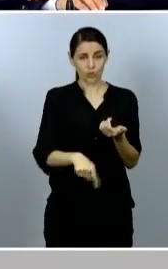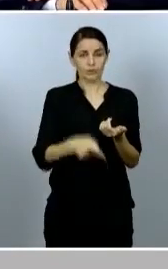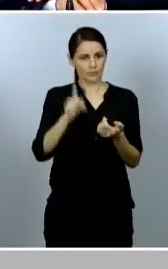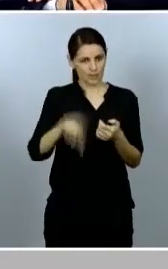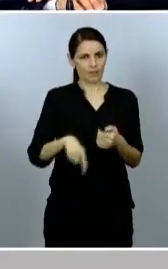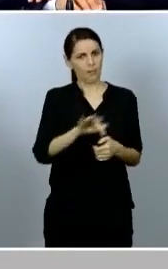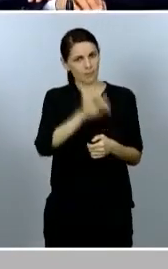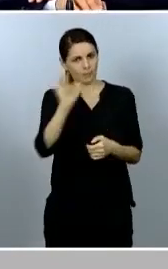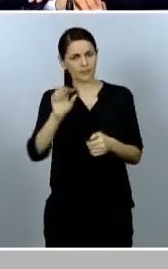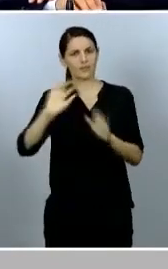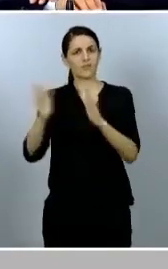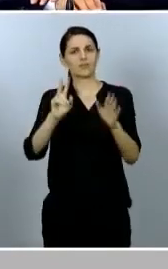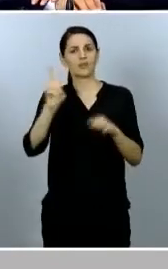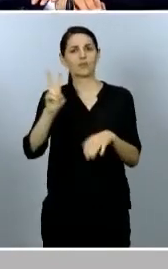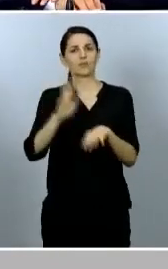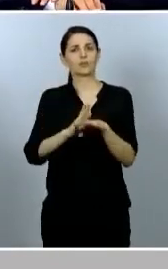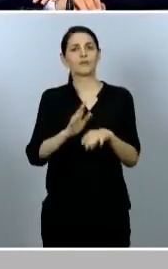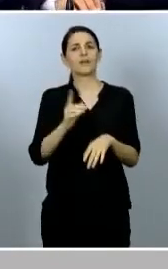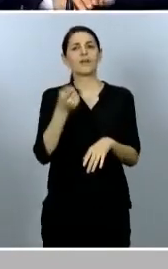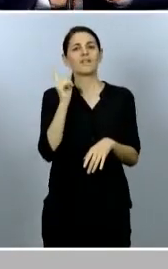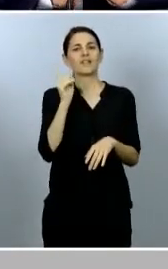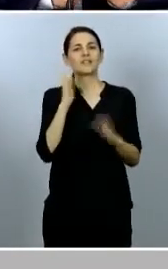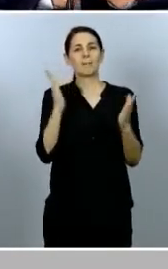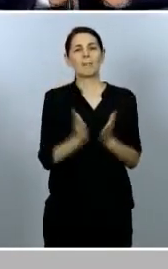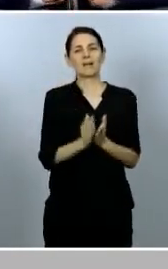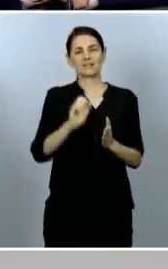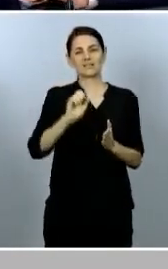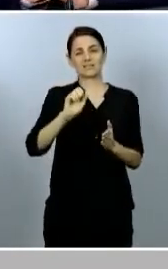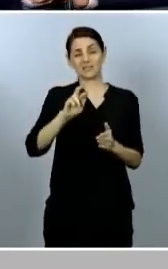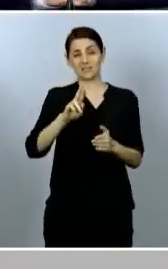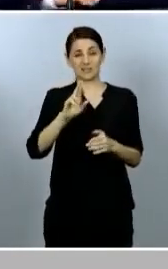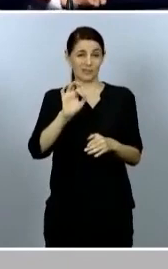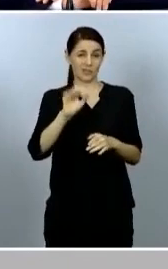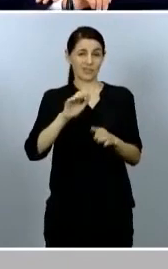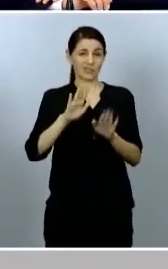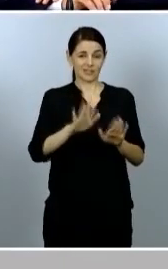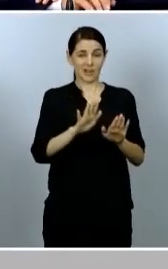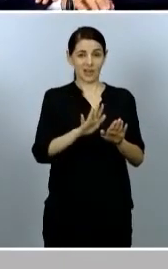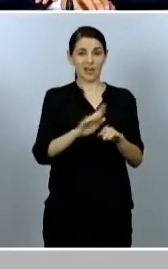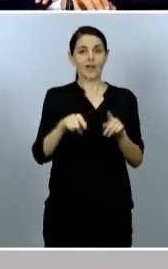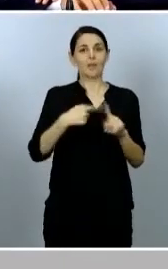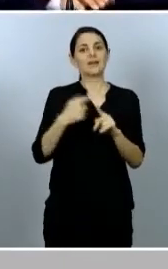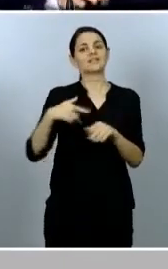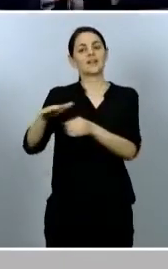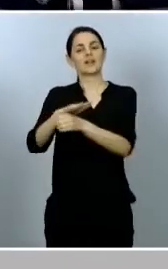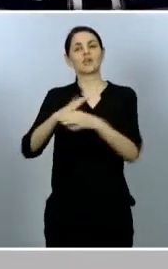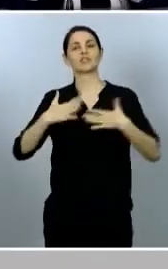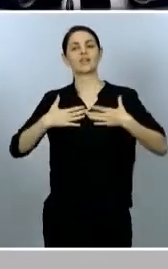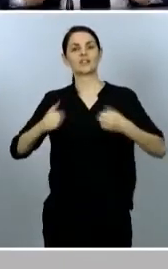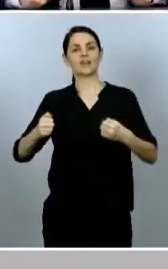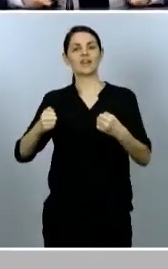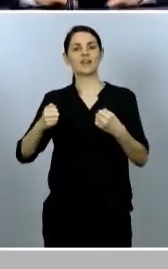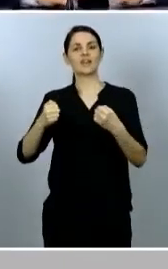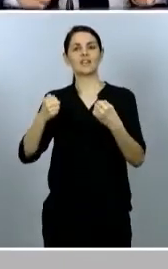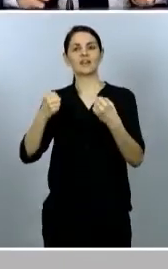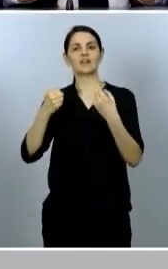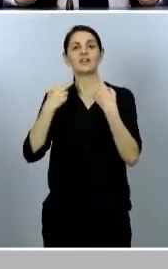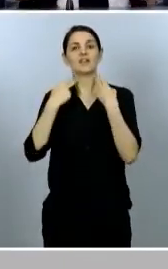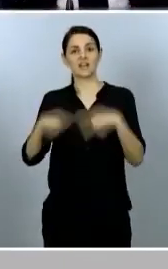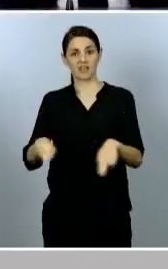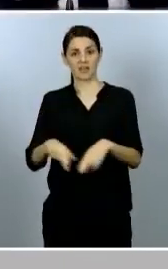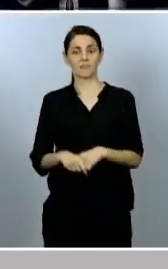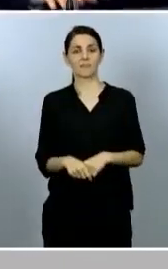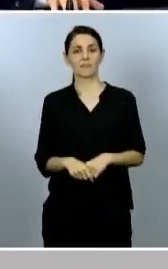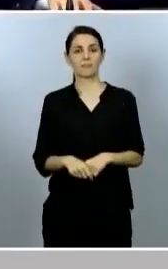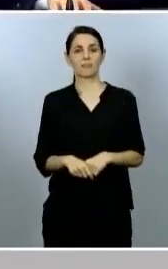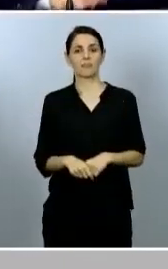zona de Alpan de Esgarraf y la región sanitaria de Lérida. Y toda la comunidad de Madrid en conjunto